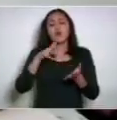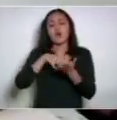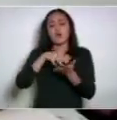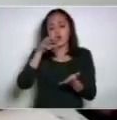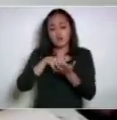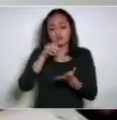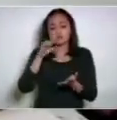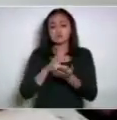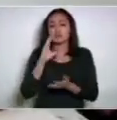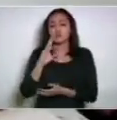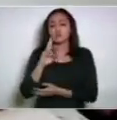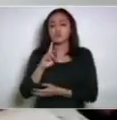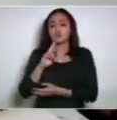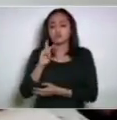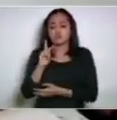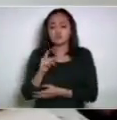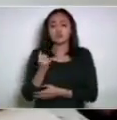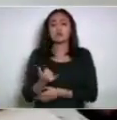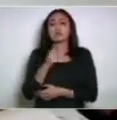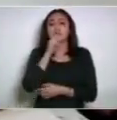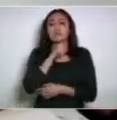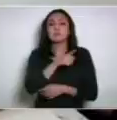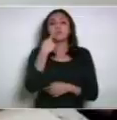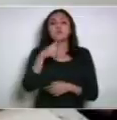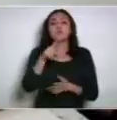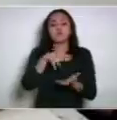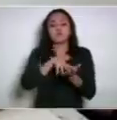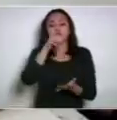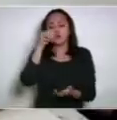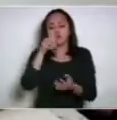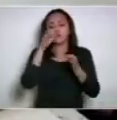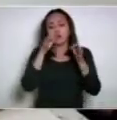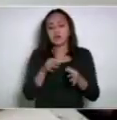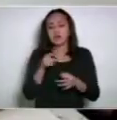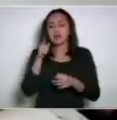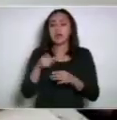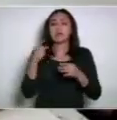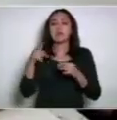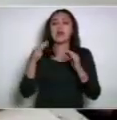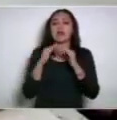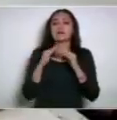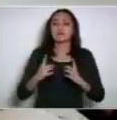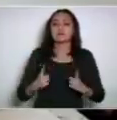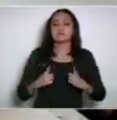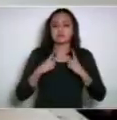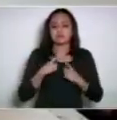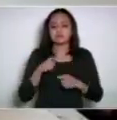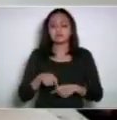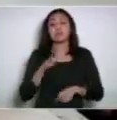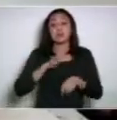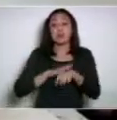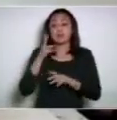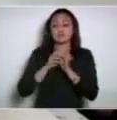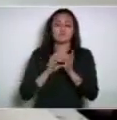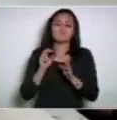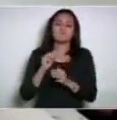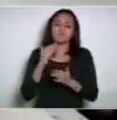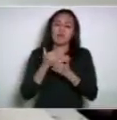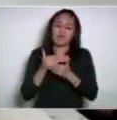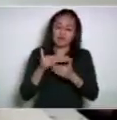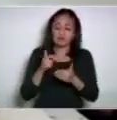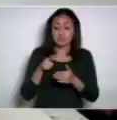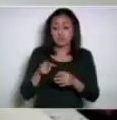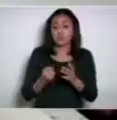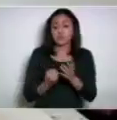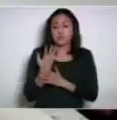copia de su CURP y el comprobante de domicilio en original y copia no mayor a tres meses. Se hace un exhorto también a la